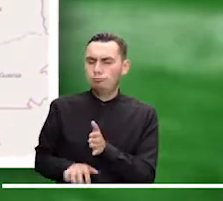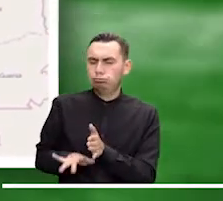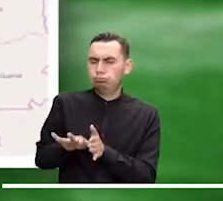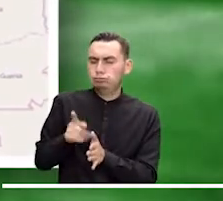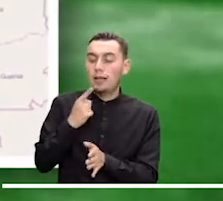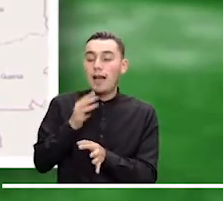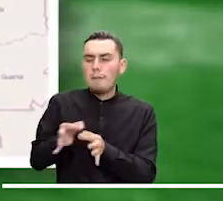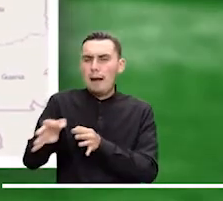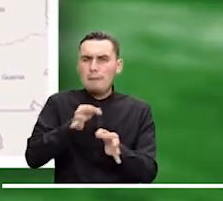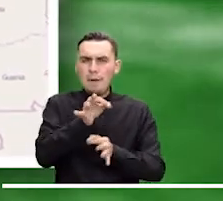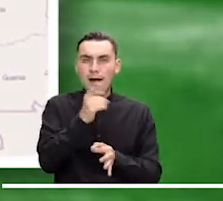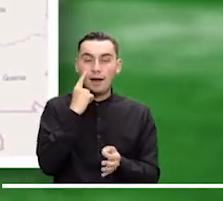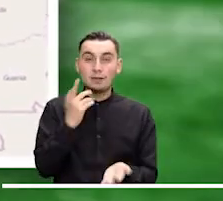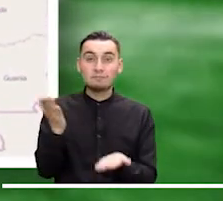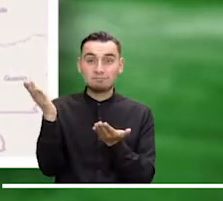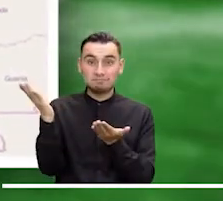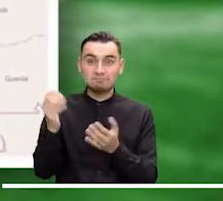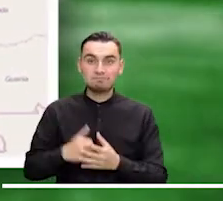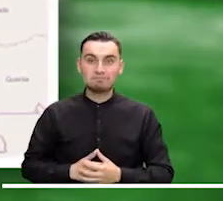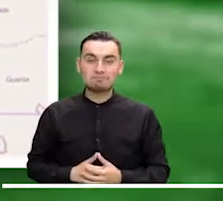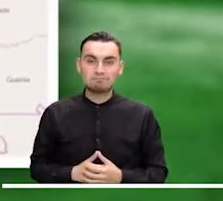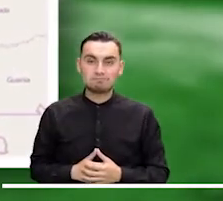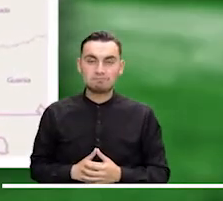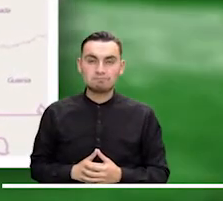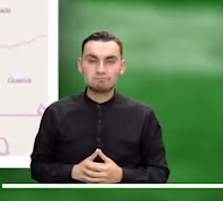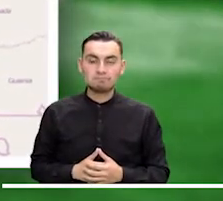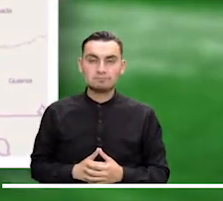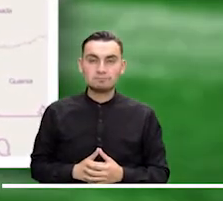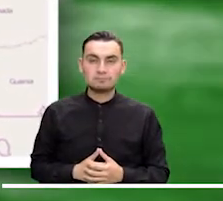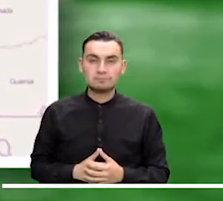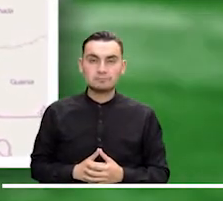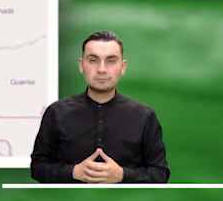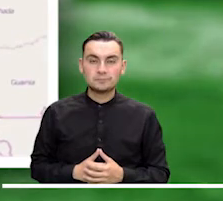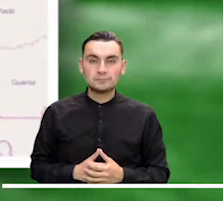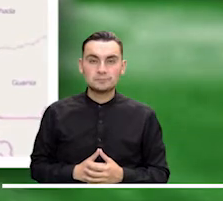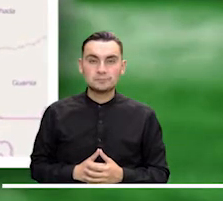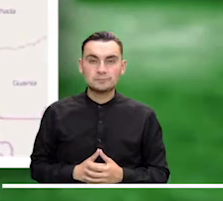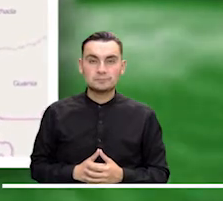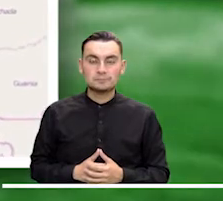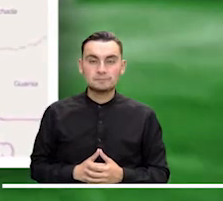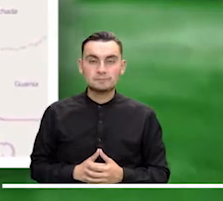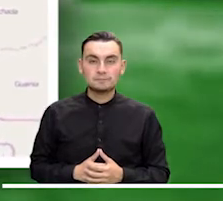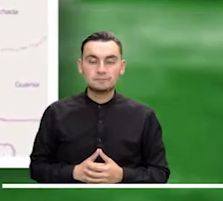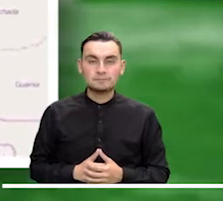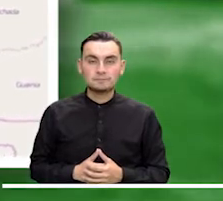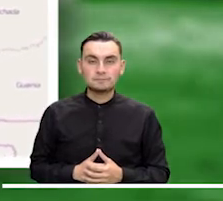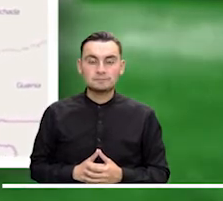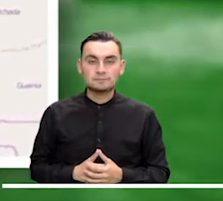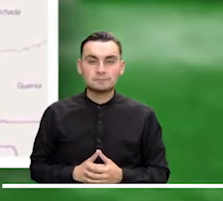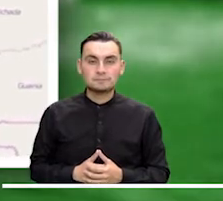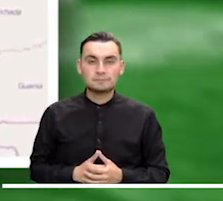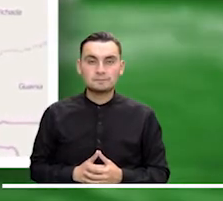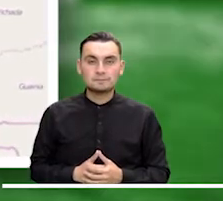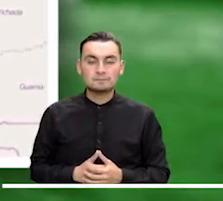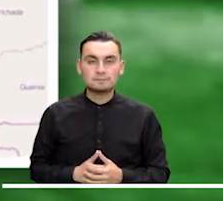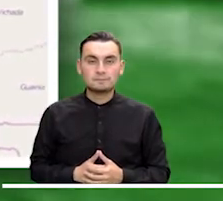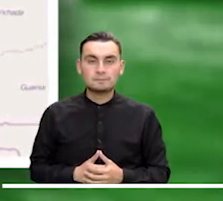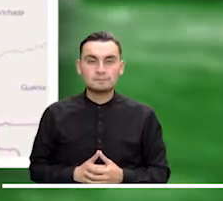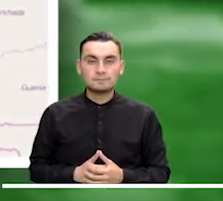Tamalameque, en Cesar. Atención a las inundaciones registradas en los municipios de Guaranda, Ayapel, Mahagual y San Benito Abad.